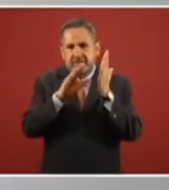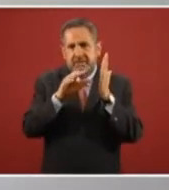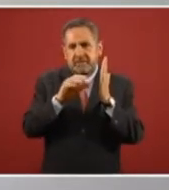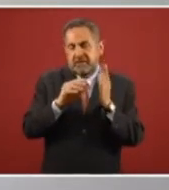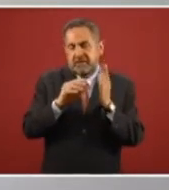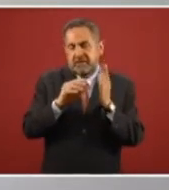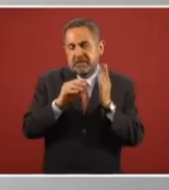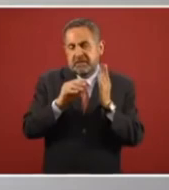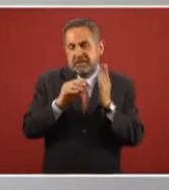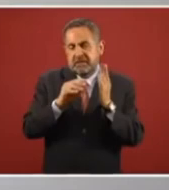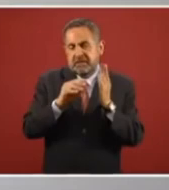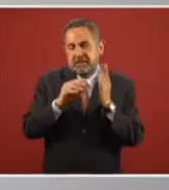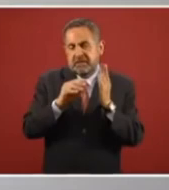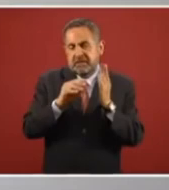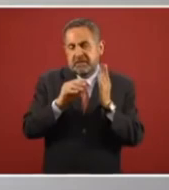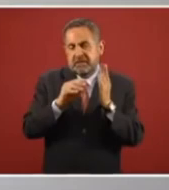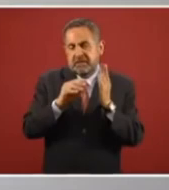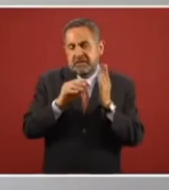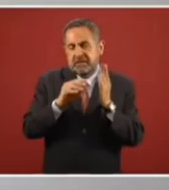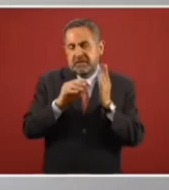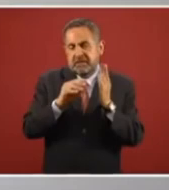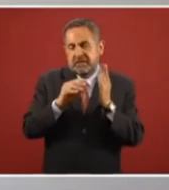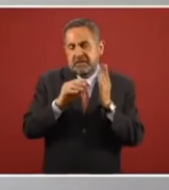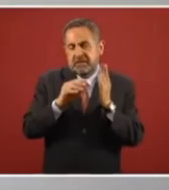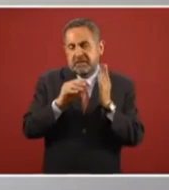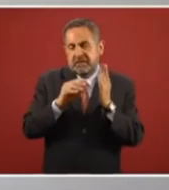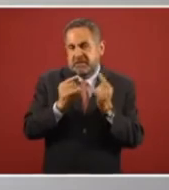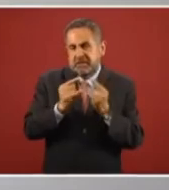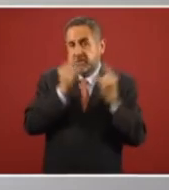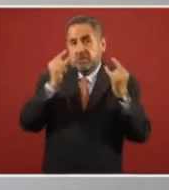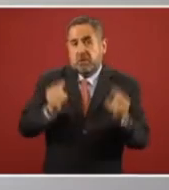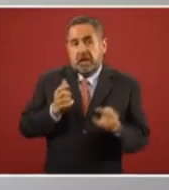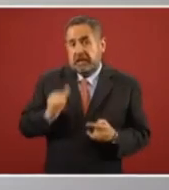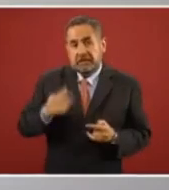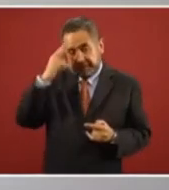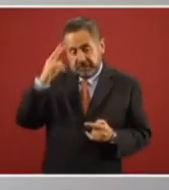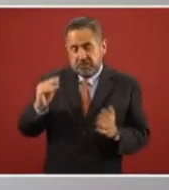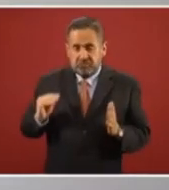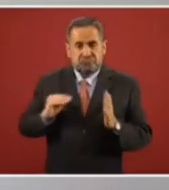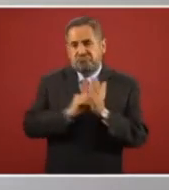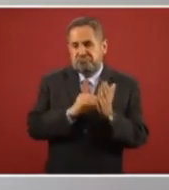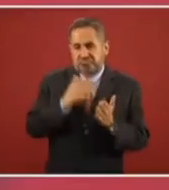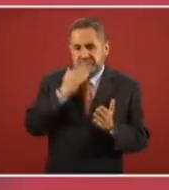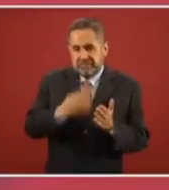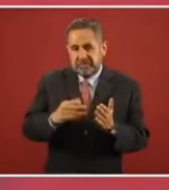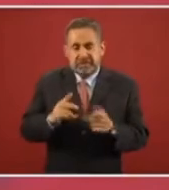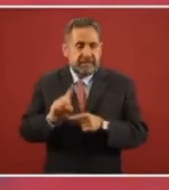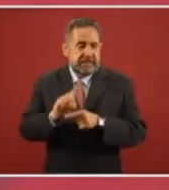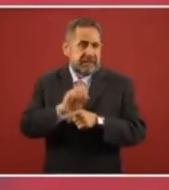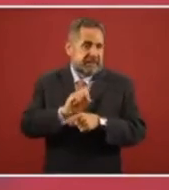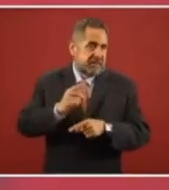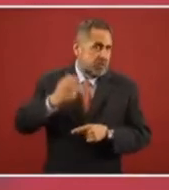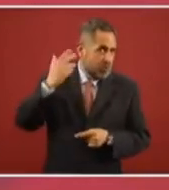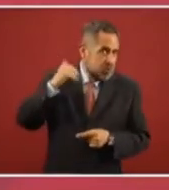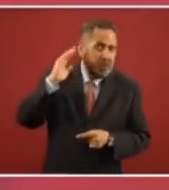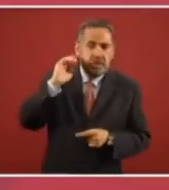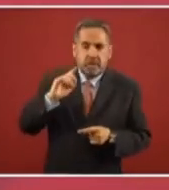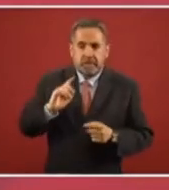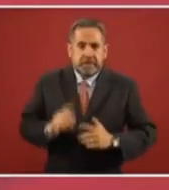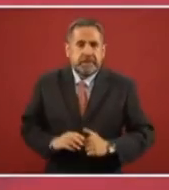historia... ...viene de... ...eh...